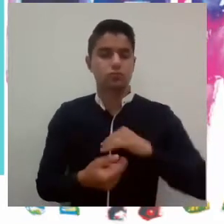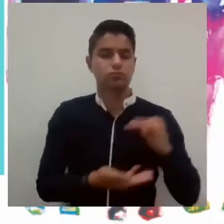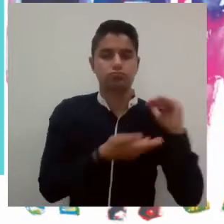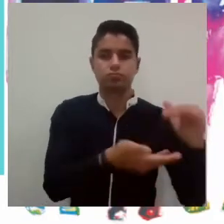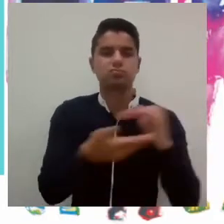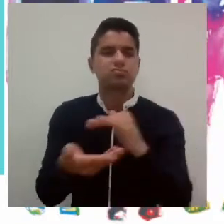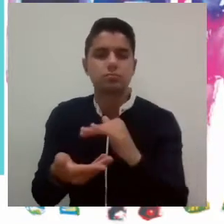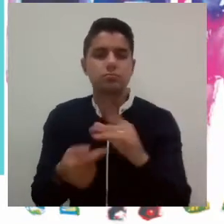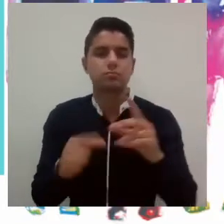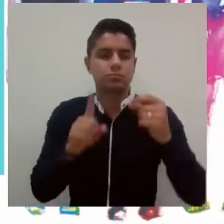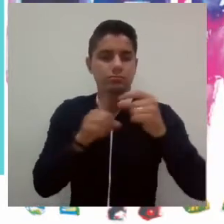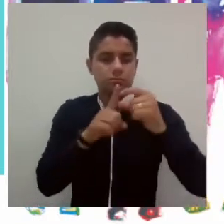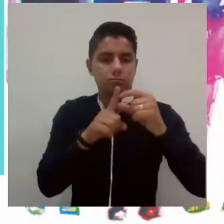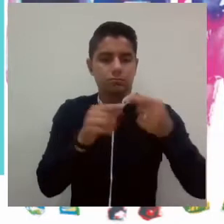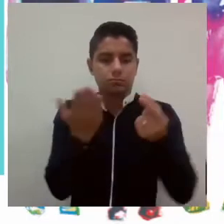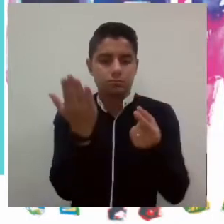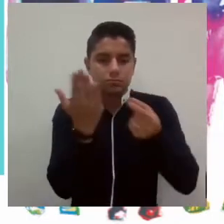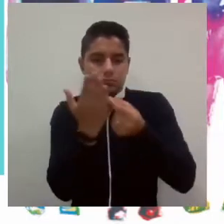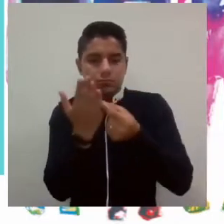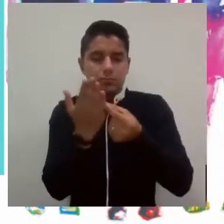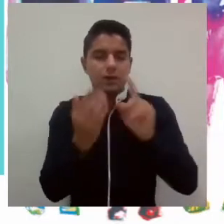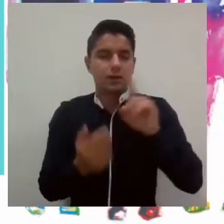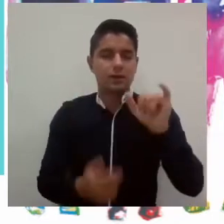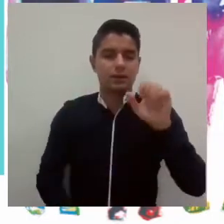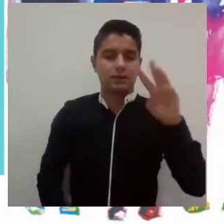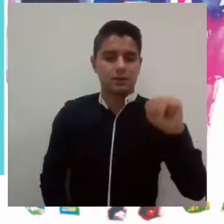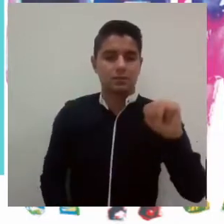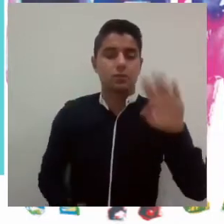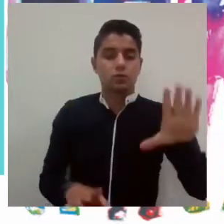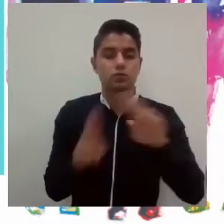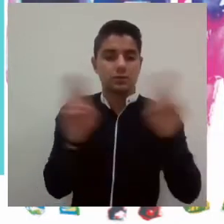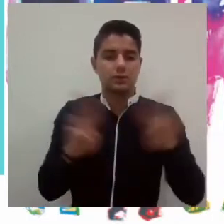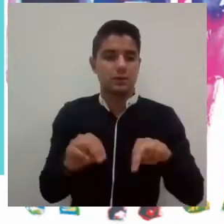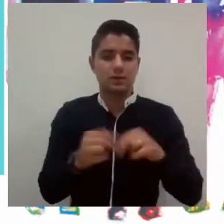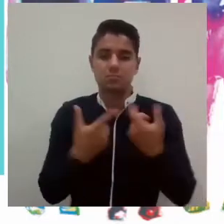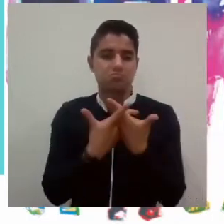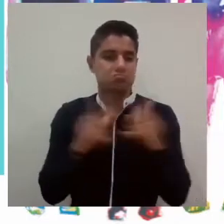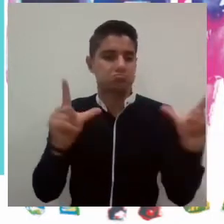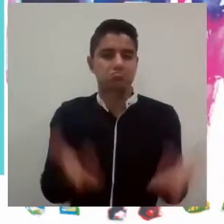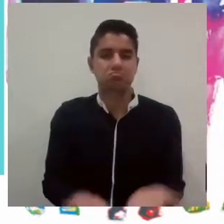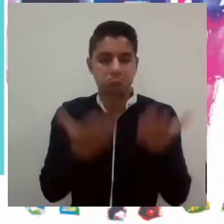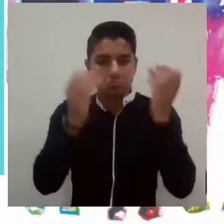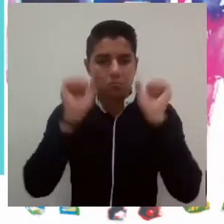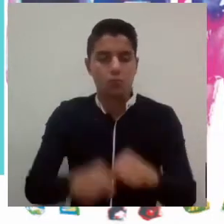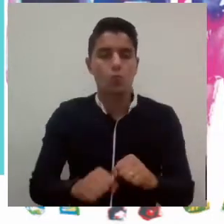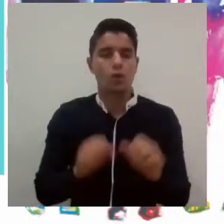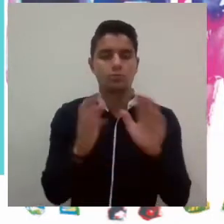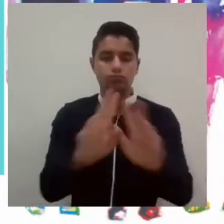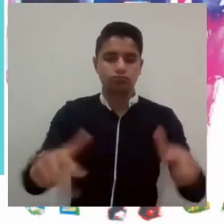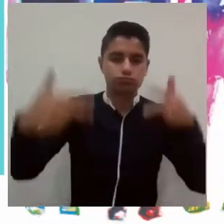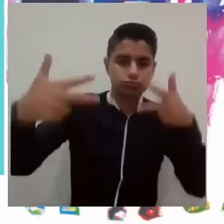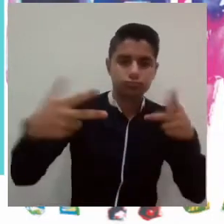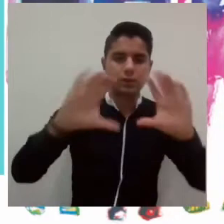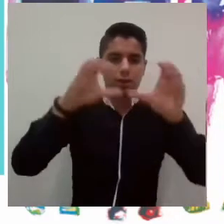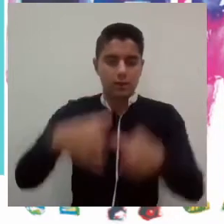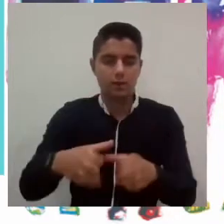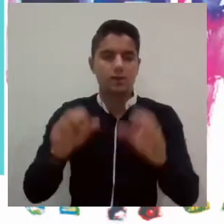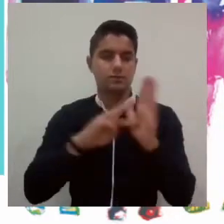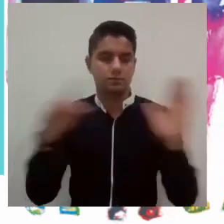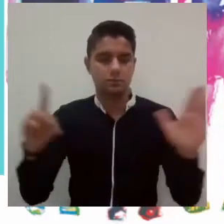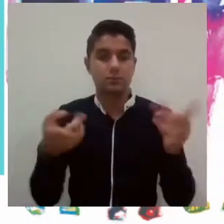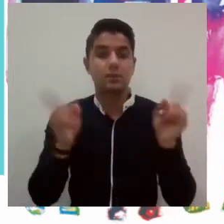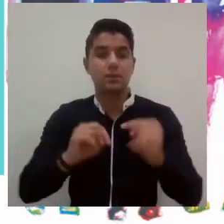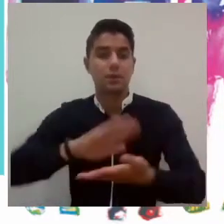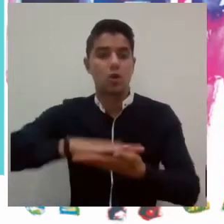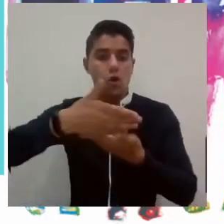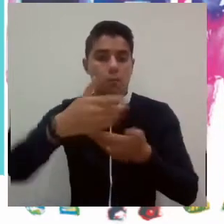con Internet ilimitado a los estudiantes para que se conectaran a las clases mediadas por tecnología. Asimismo, los estudiantes recibieron equipos de